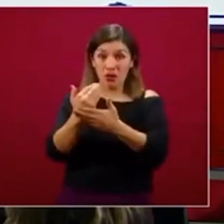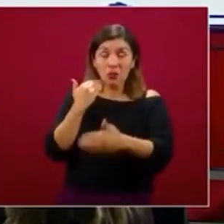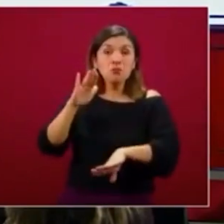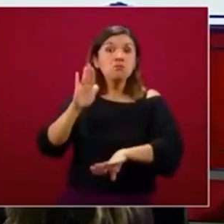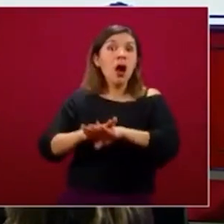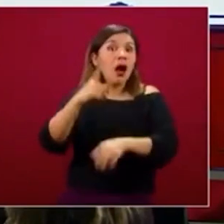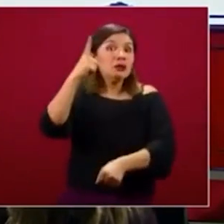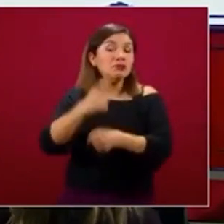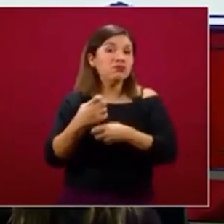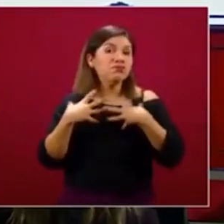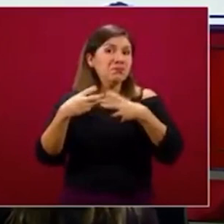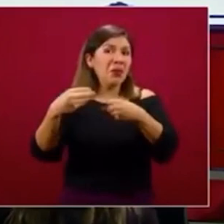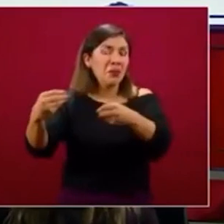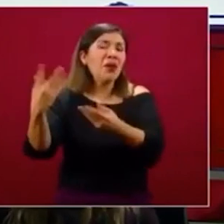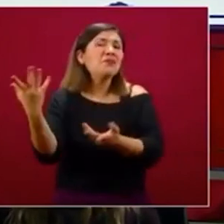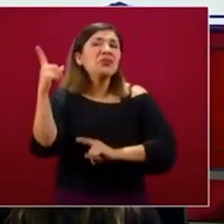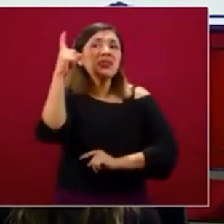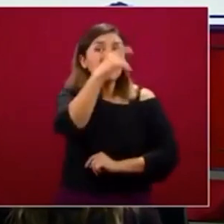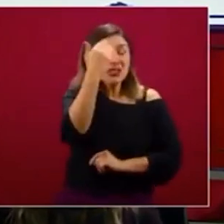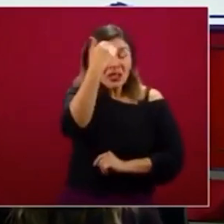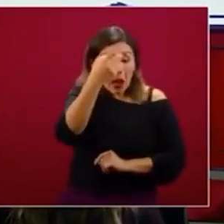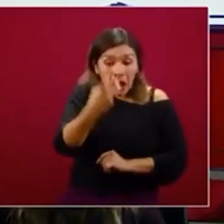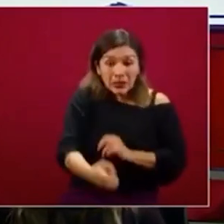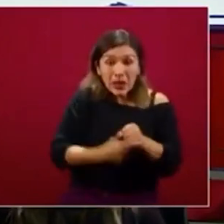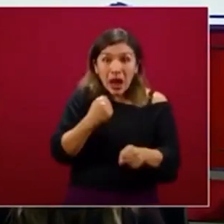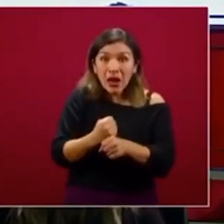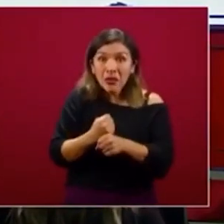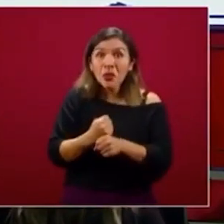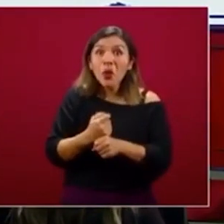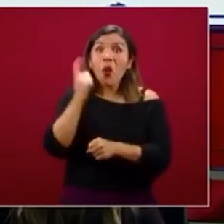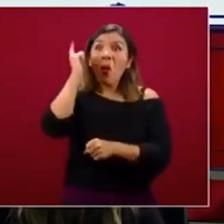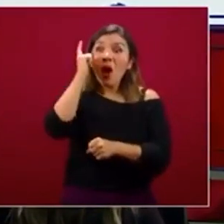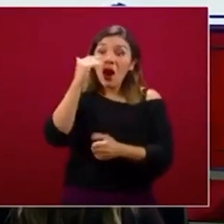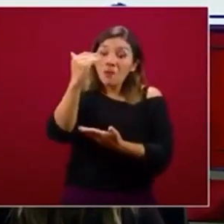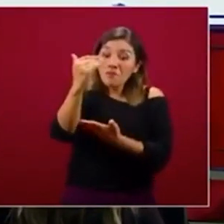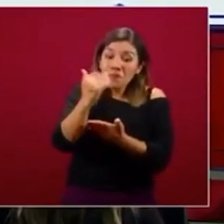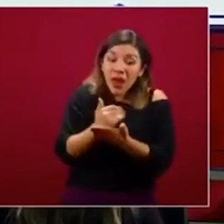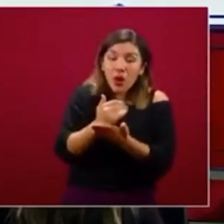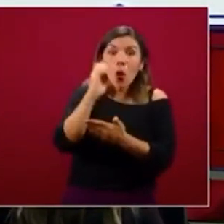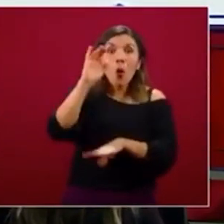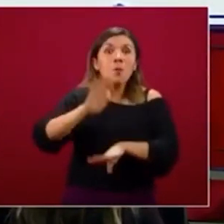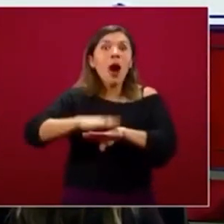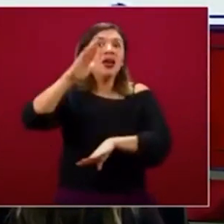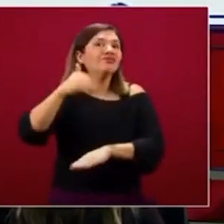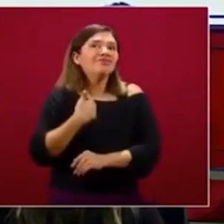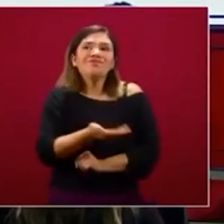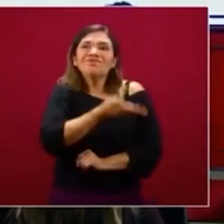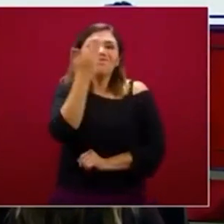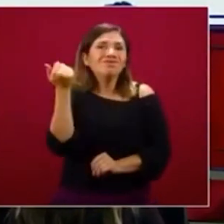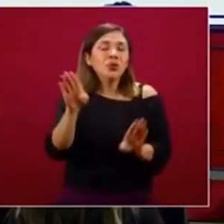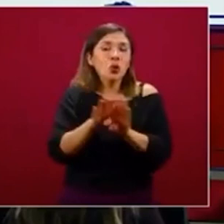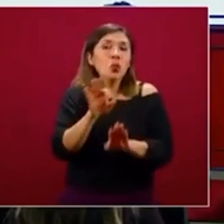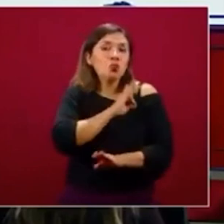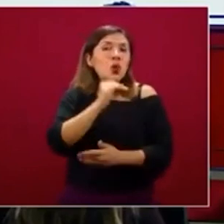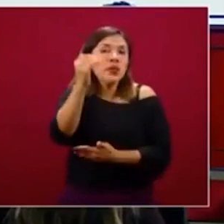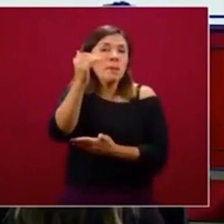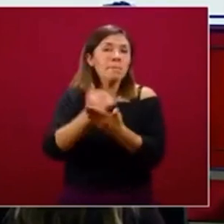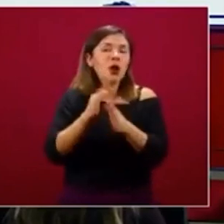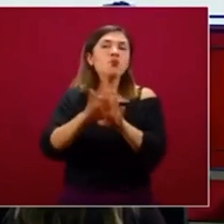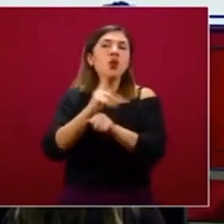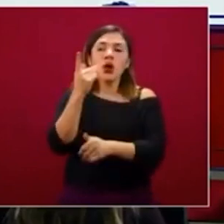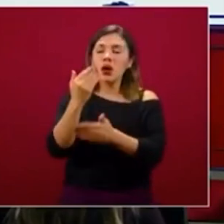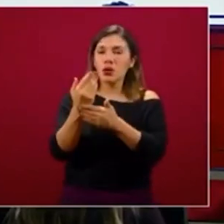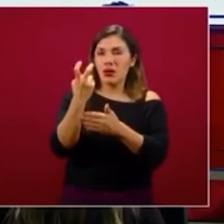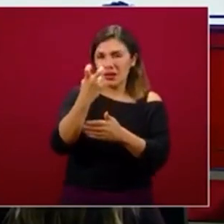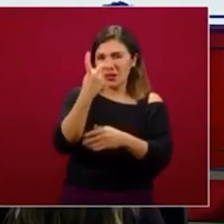epidémica y es muy difícil saber si este año esperamos una carga parecida, igual es probable que sea menor, porque la carga del